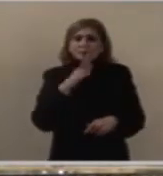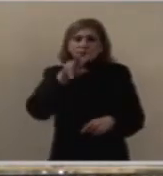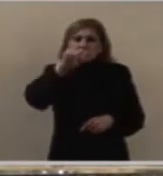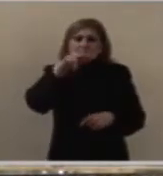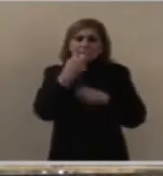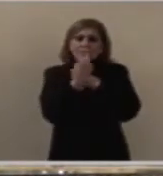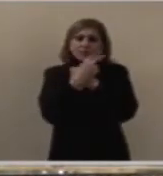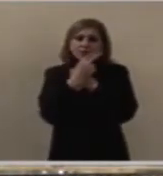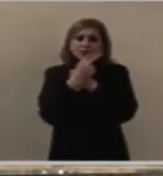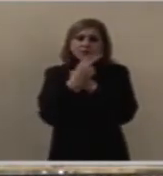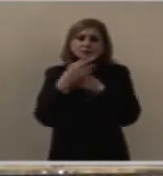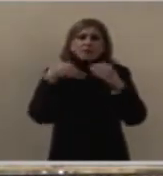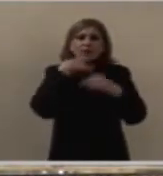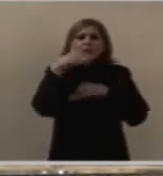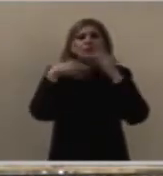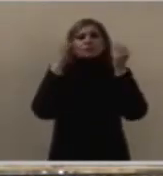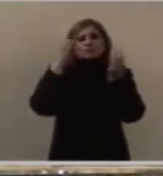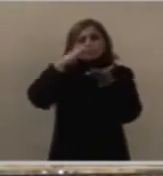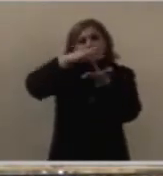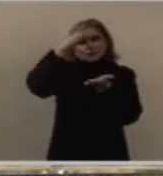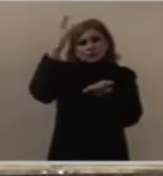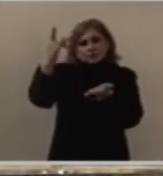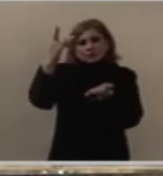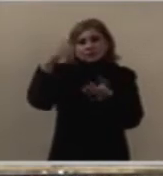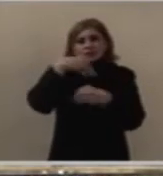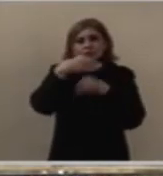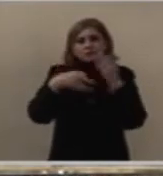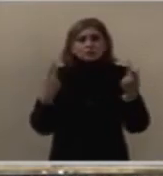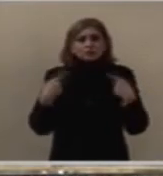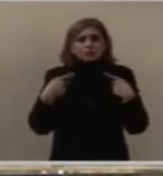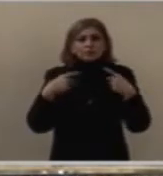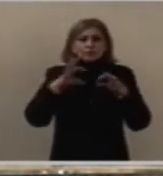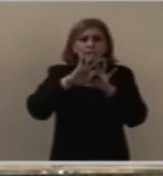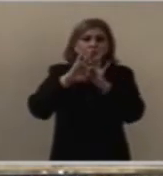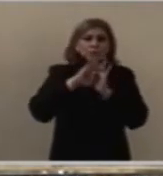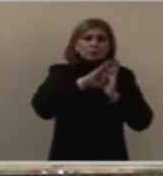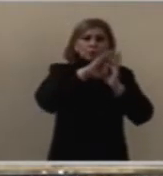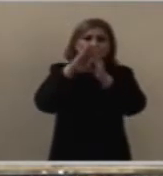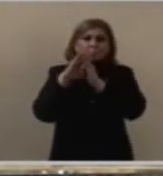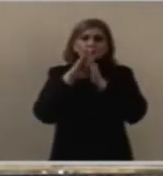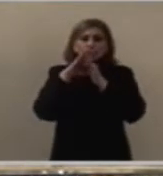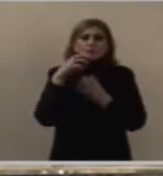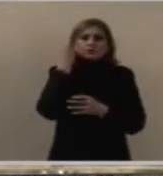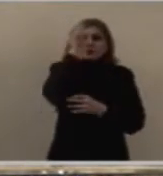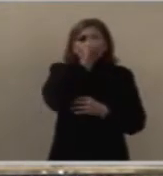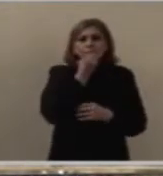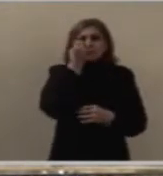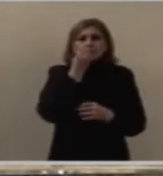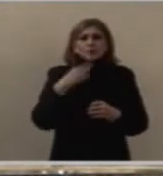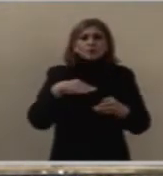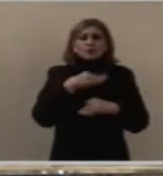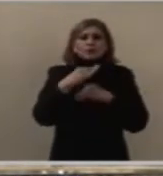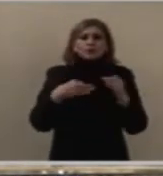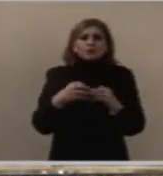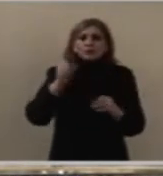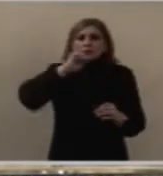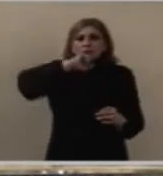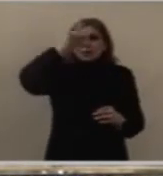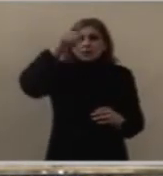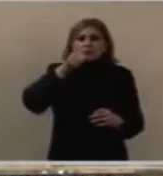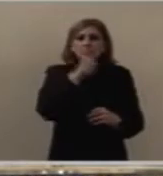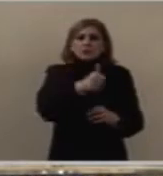A todos agradecemos y unámonos en oración por el bien de nuestras almas,